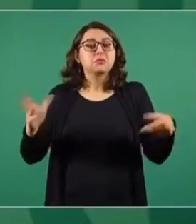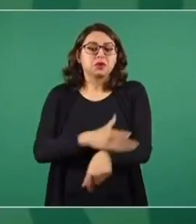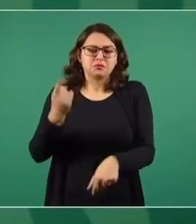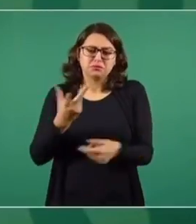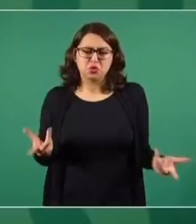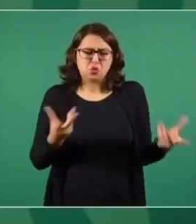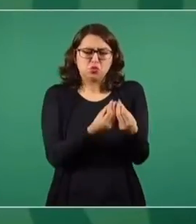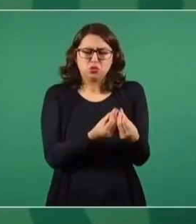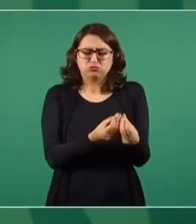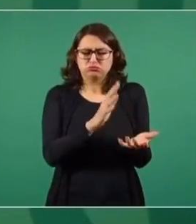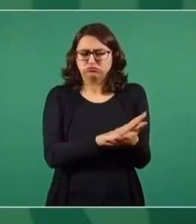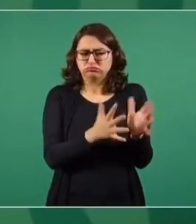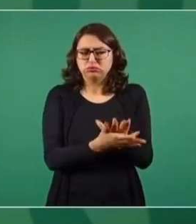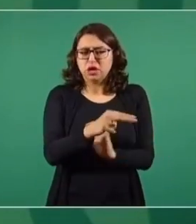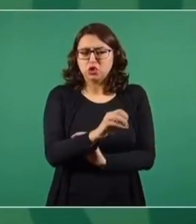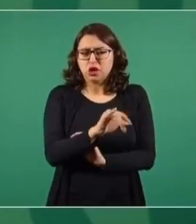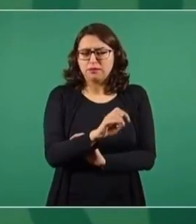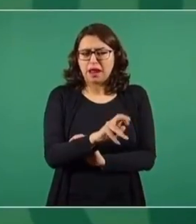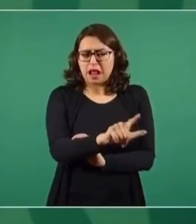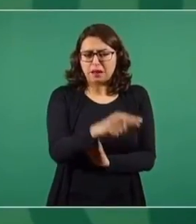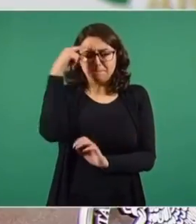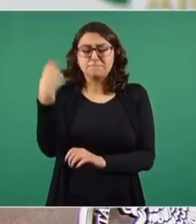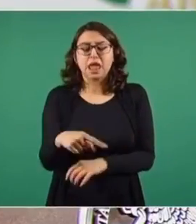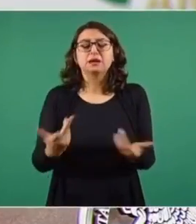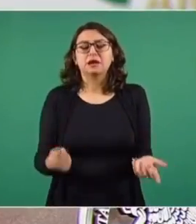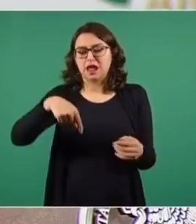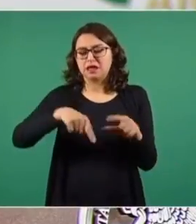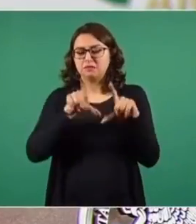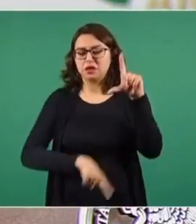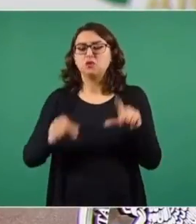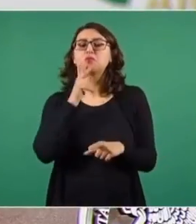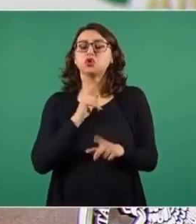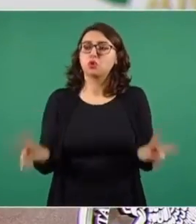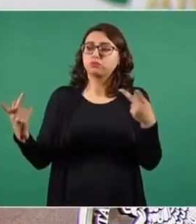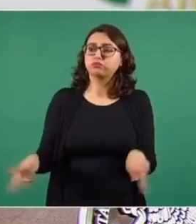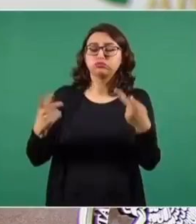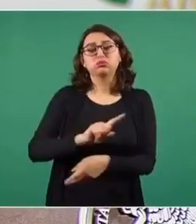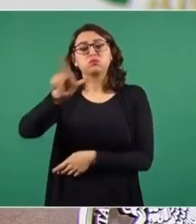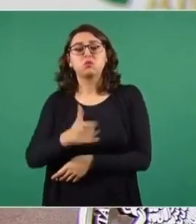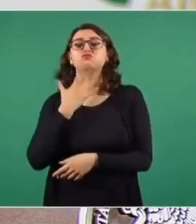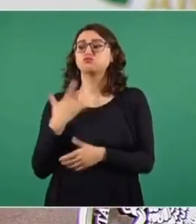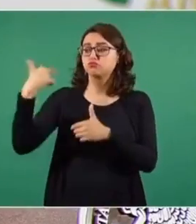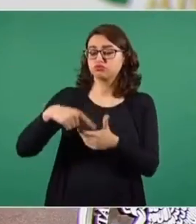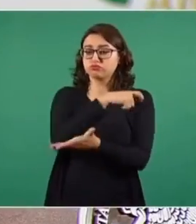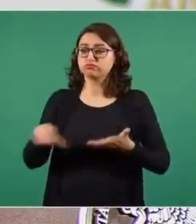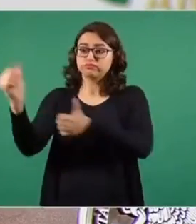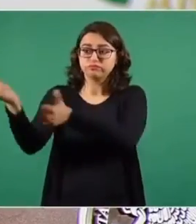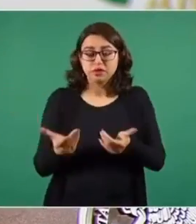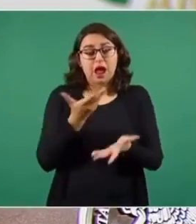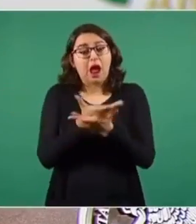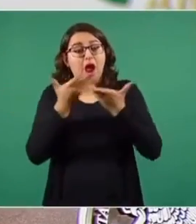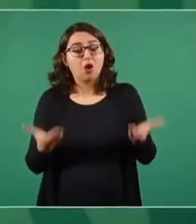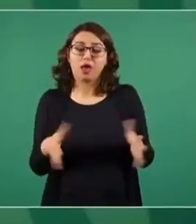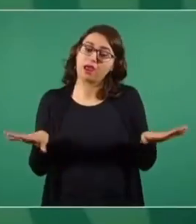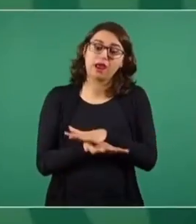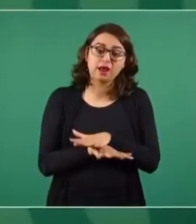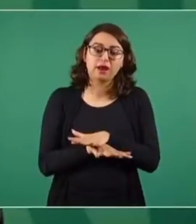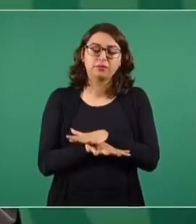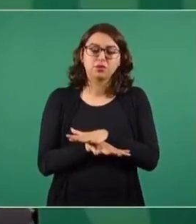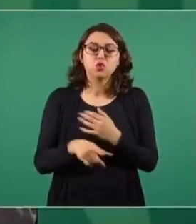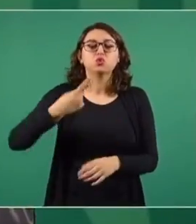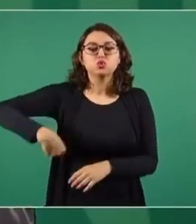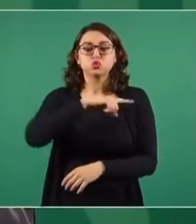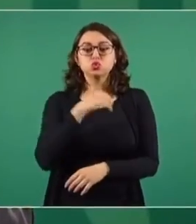estaban de acuerdo en que México vendiera petróleo crudo y comprara gasolinas. Entonces ya cambió la política. Ahora lo que queremos